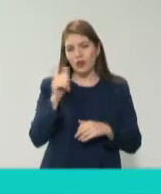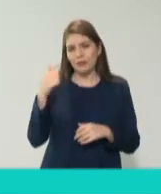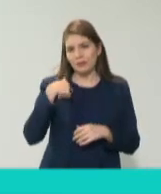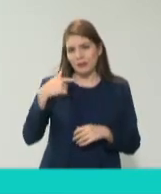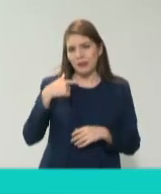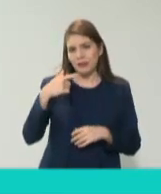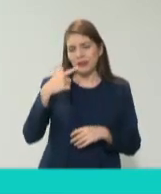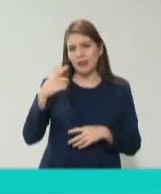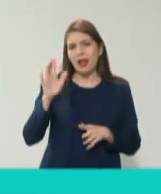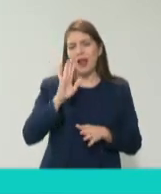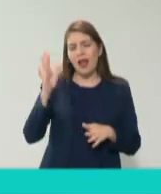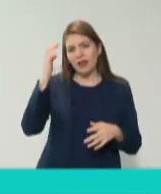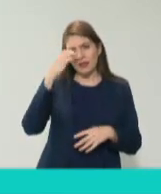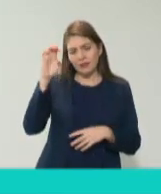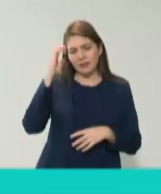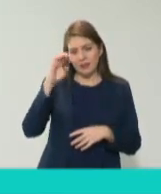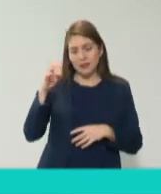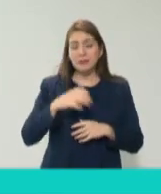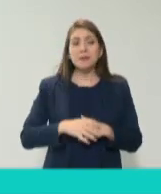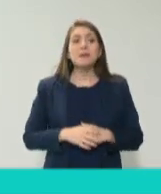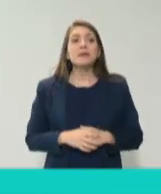es una de las experiencias más bonitas